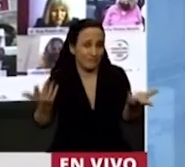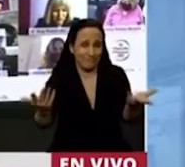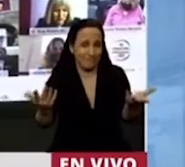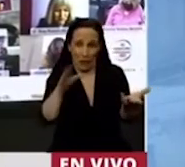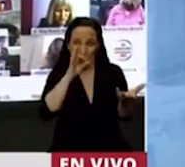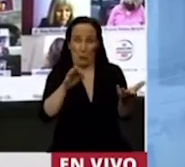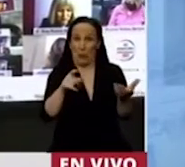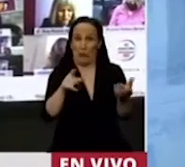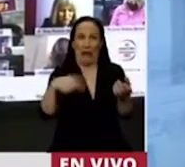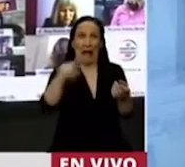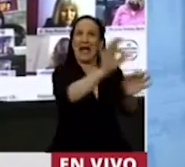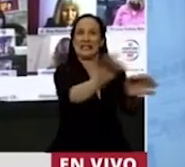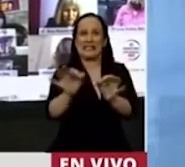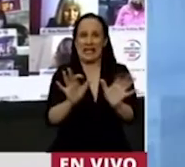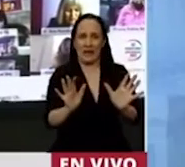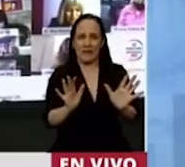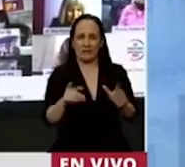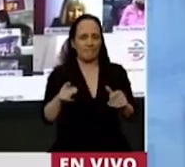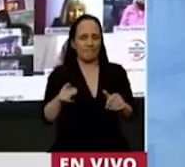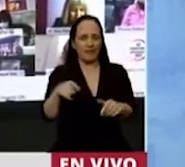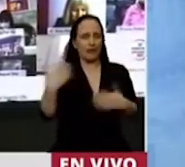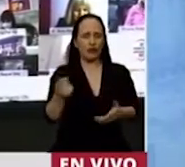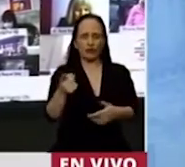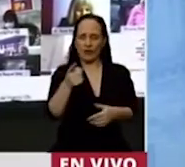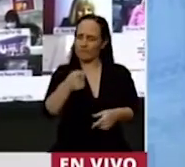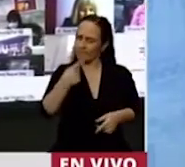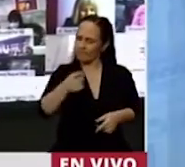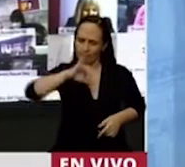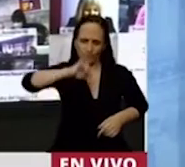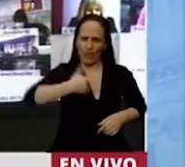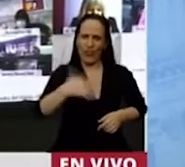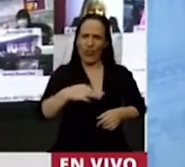Entonces el desafío era conjugar democracia y verdad.